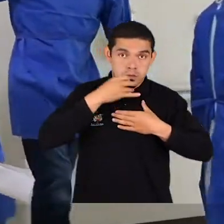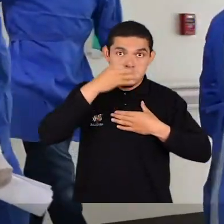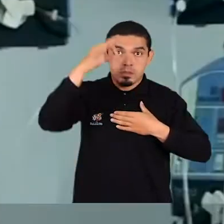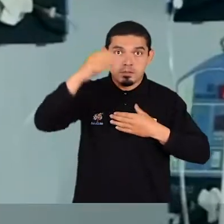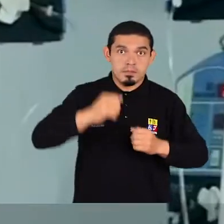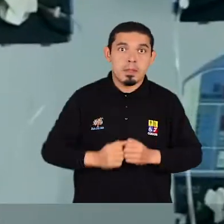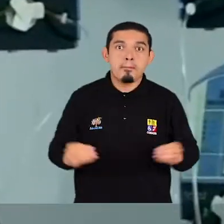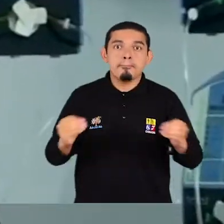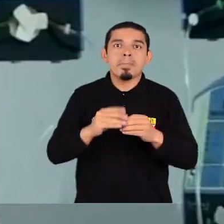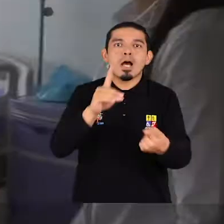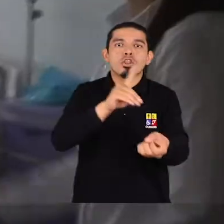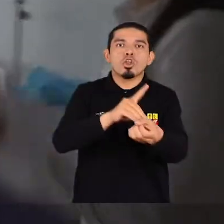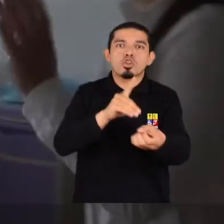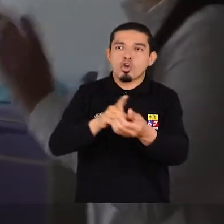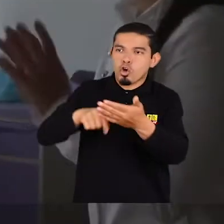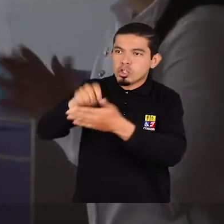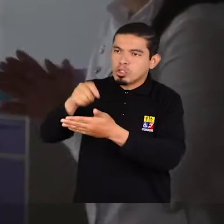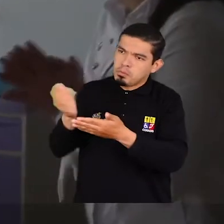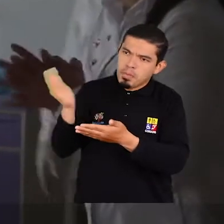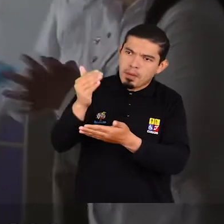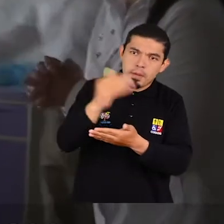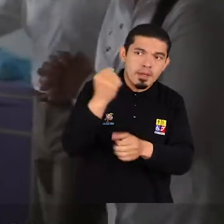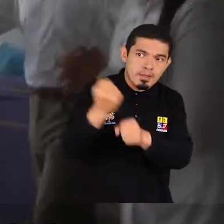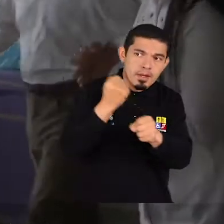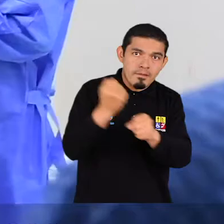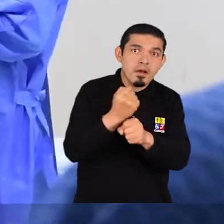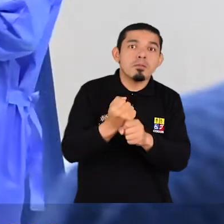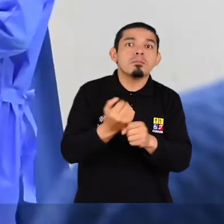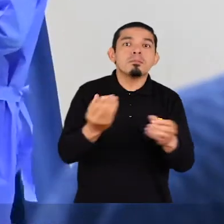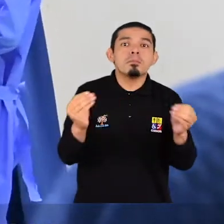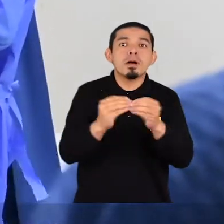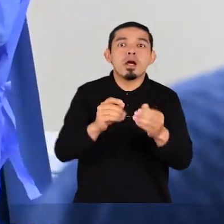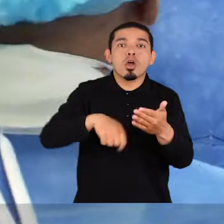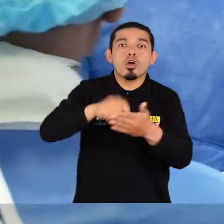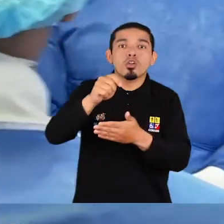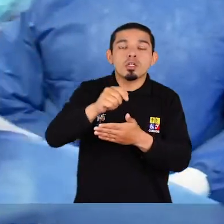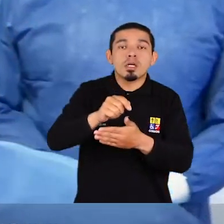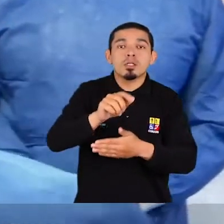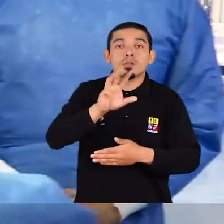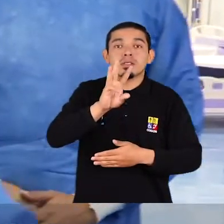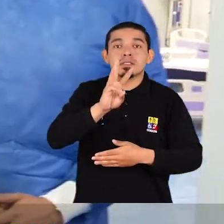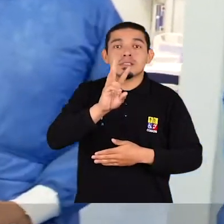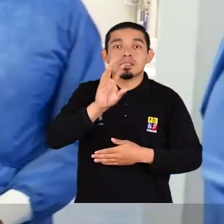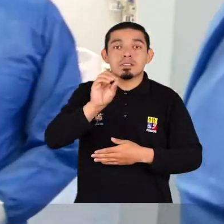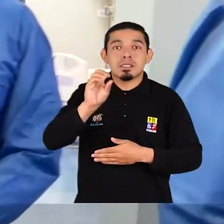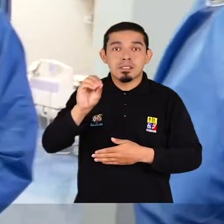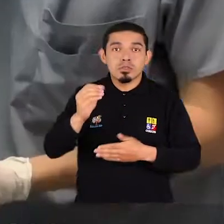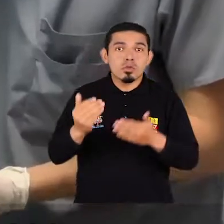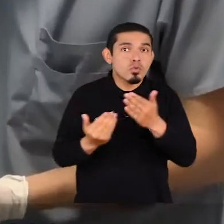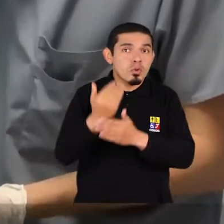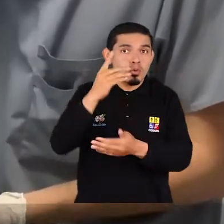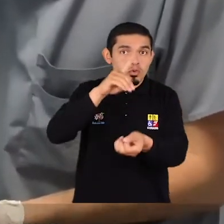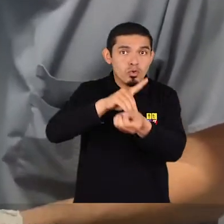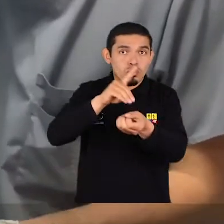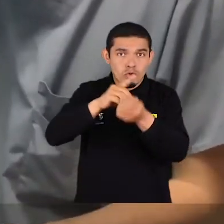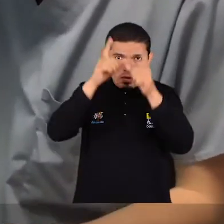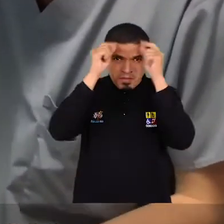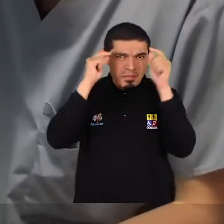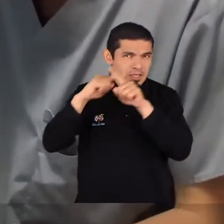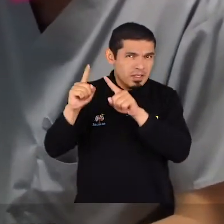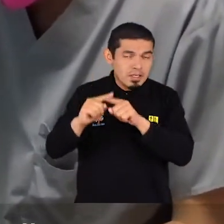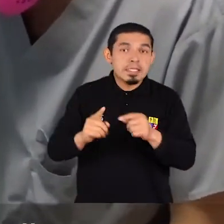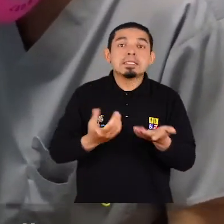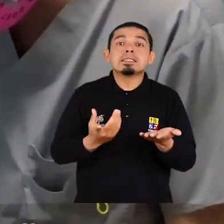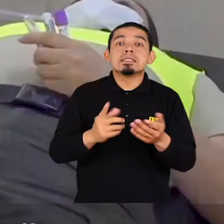incrementando médicos para ampliar la atención en estos hospitales. Se han contratado al momento más de 600 nuevos profesionales de la salud y 100